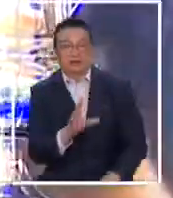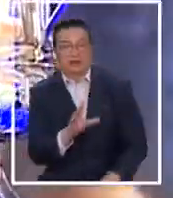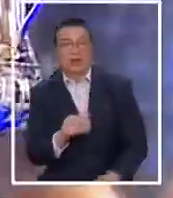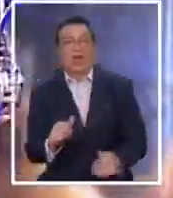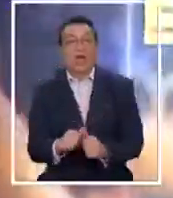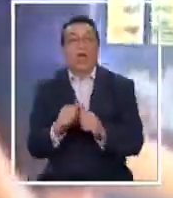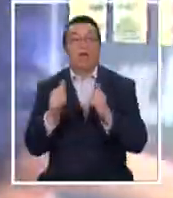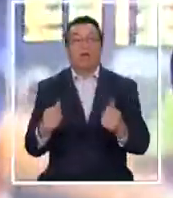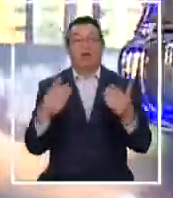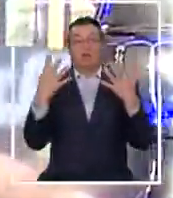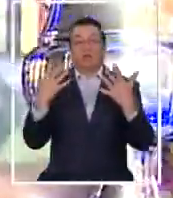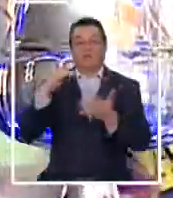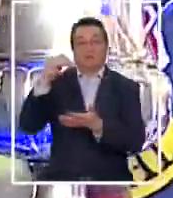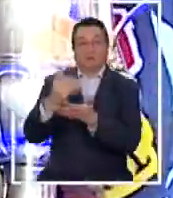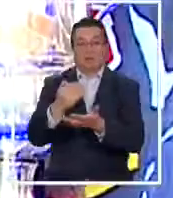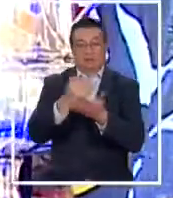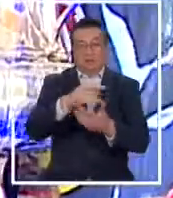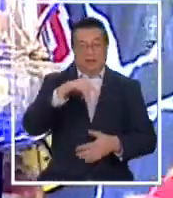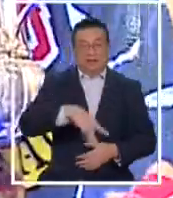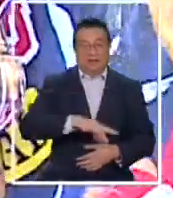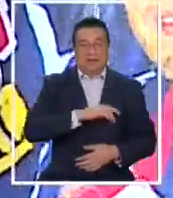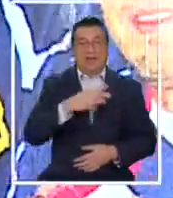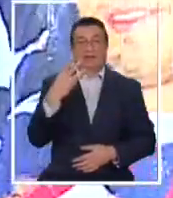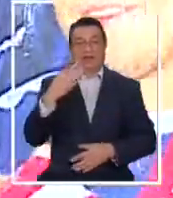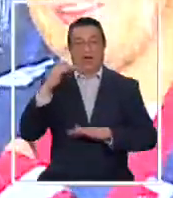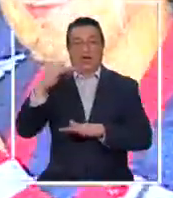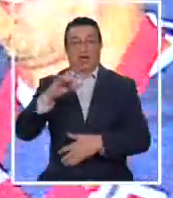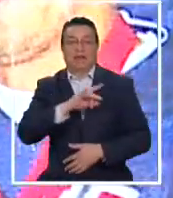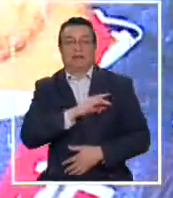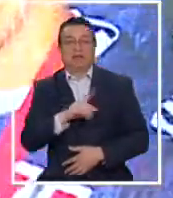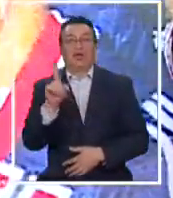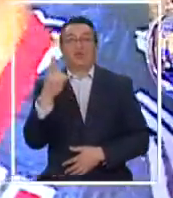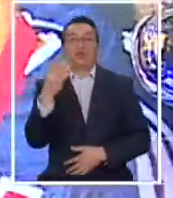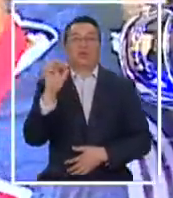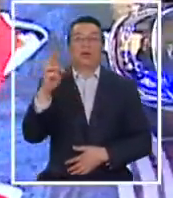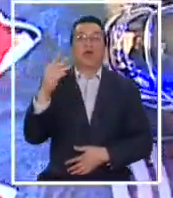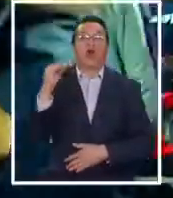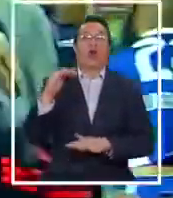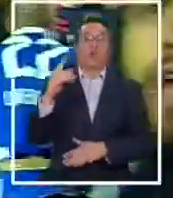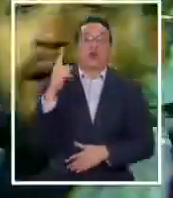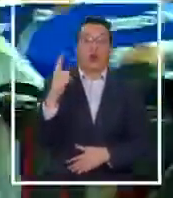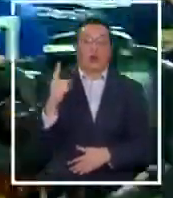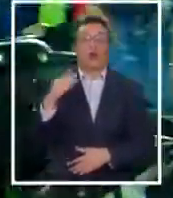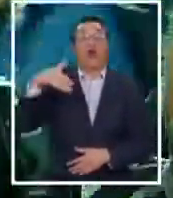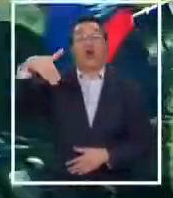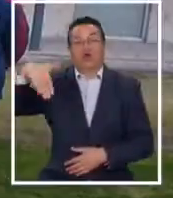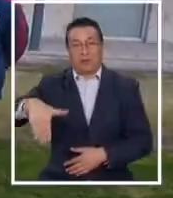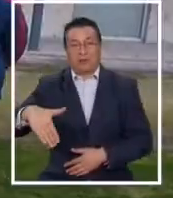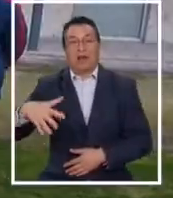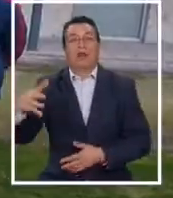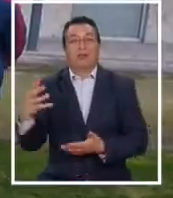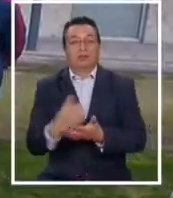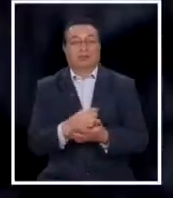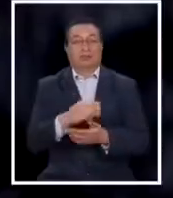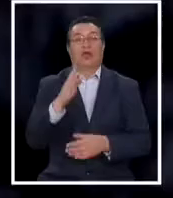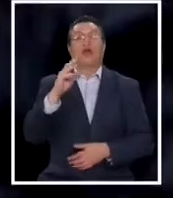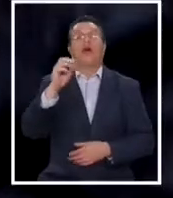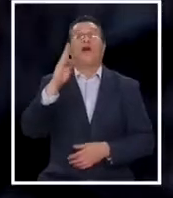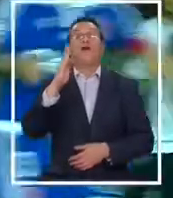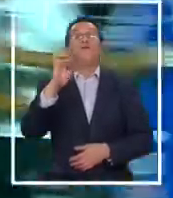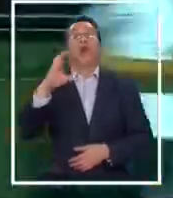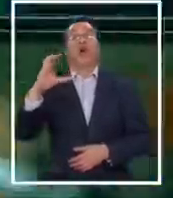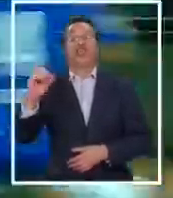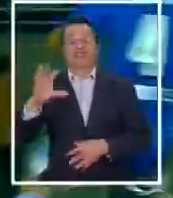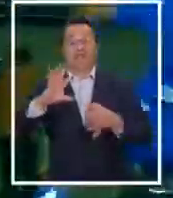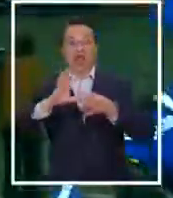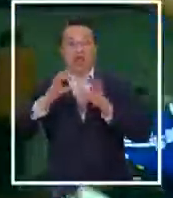Además, nueve títulos en el país, tres Copas Chile y una Supercopa. También una Copa Sudamericana, bronce en los Juegos Olímpicos